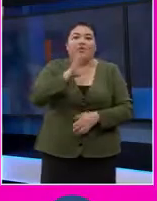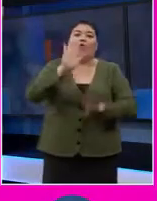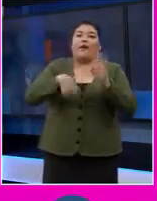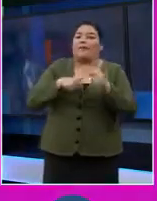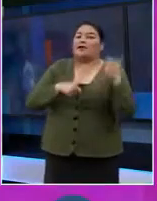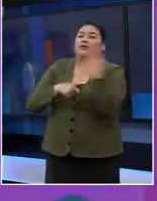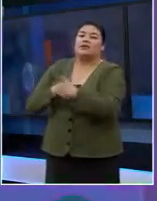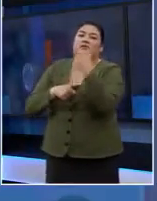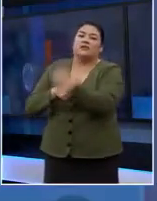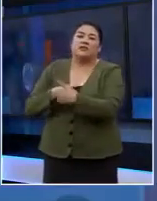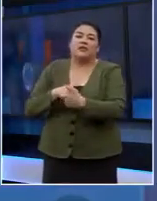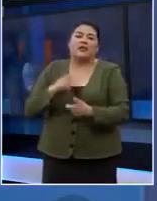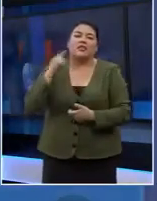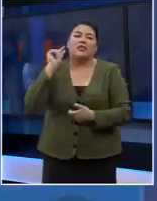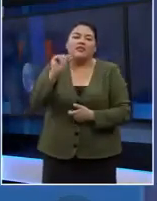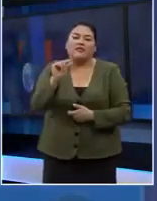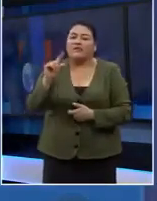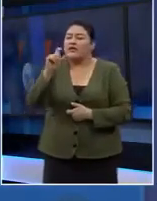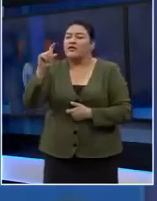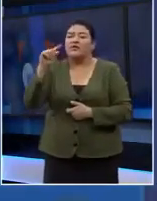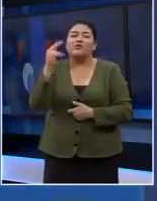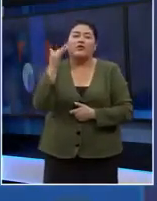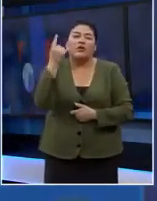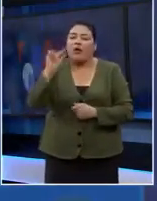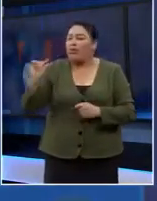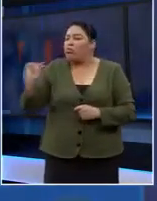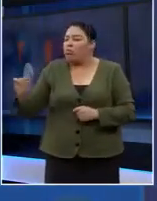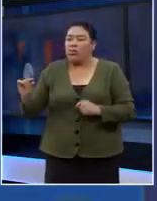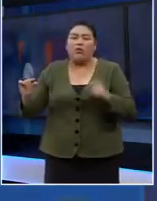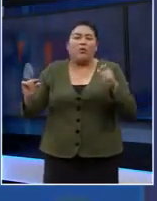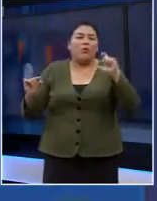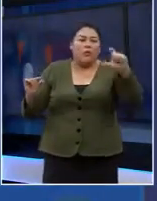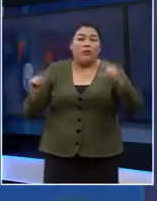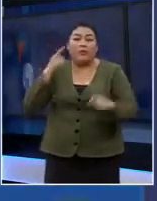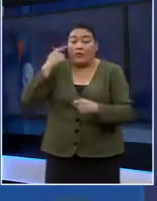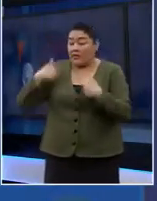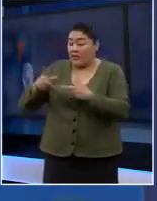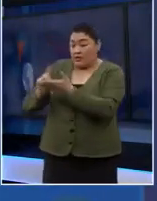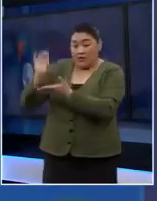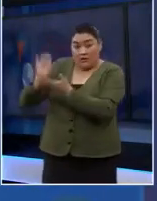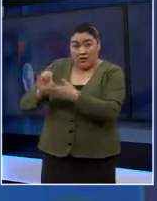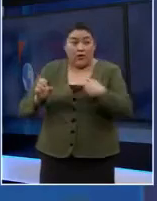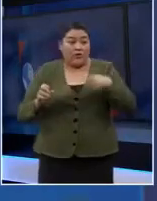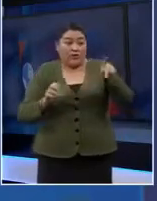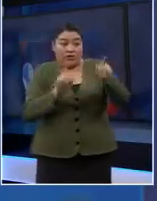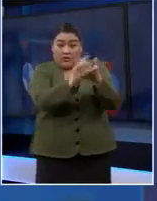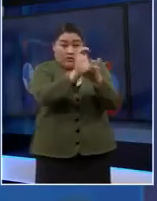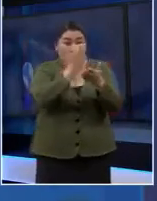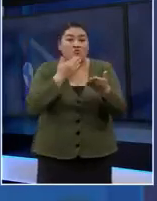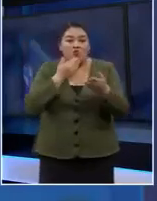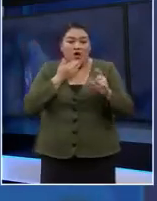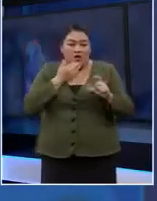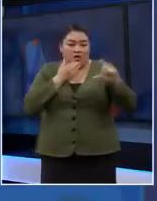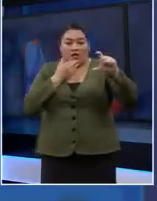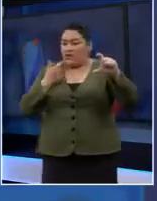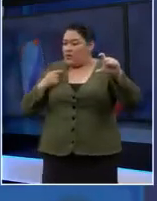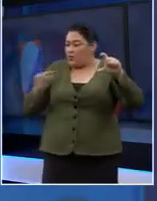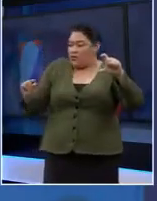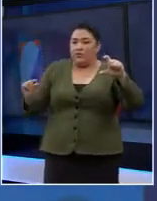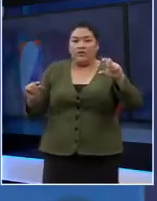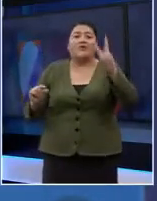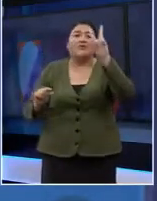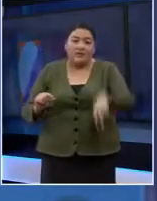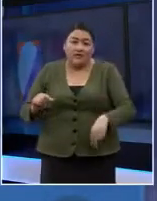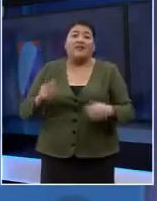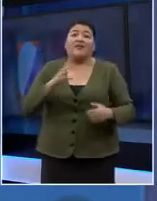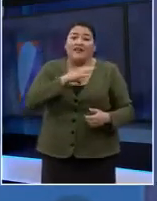151% diferencial de salario. La misma persona con discapacidad y sin discapacidad, 151% mejor salario